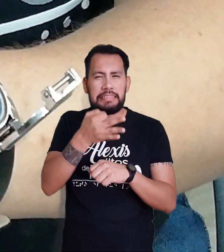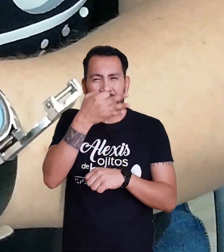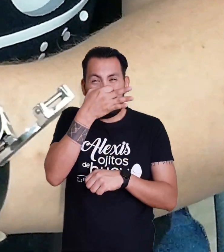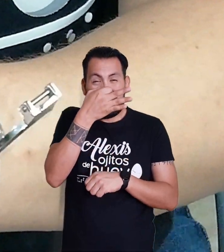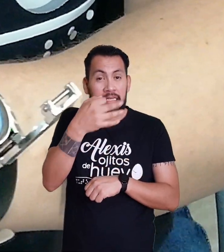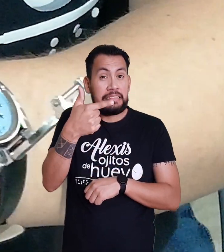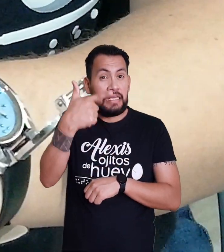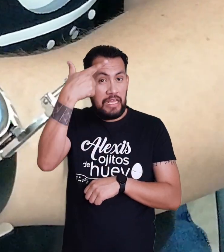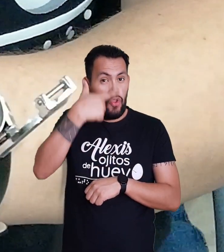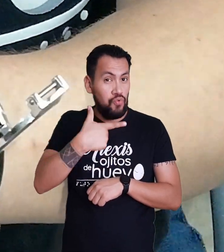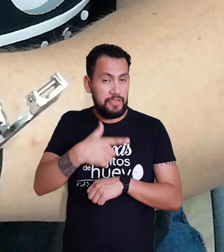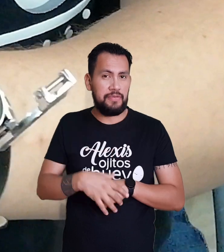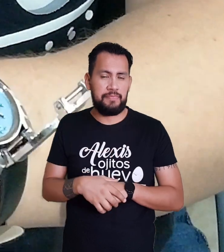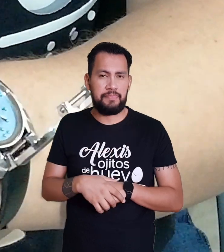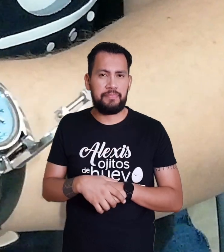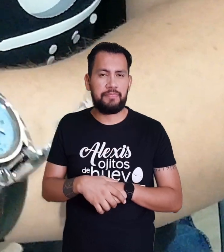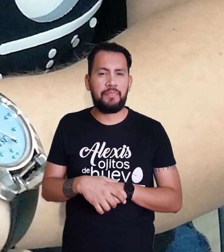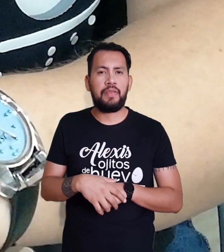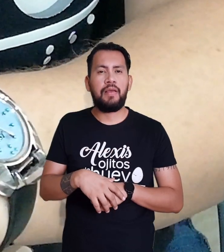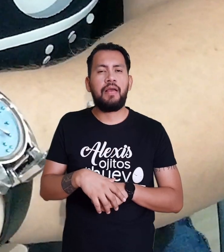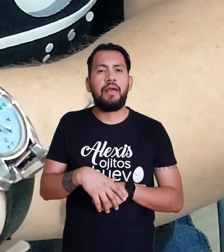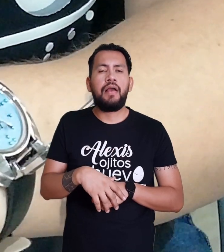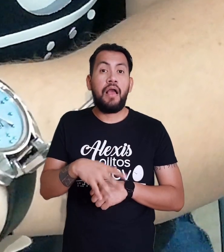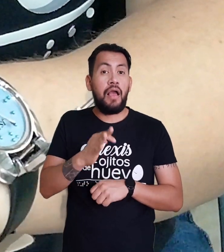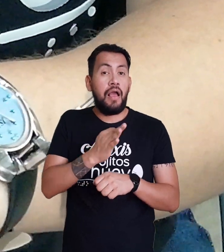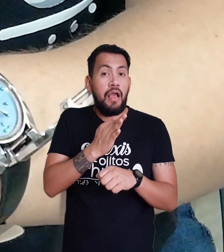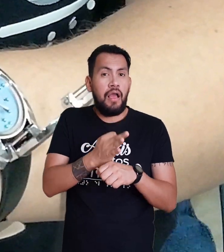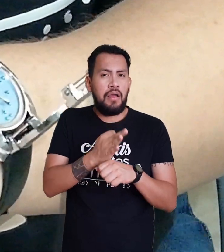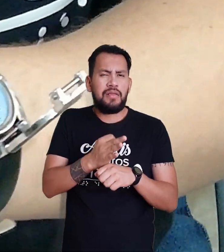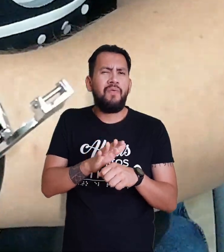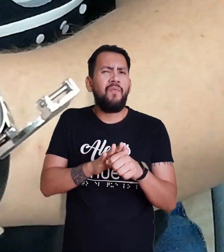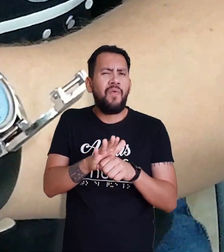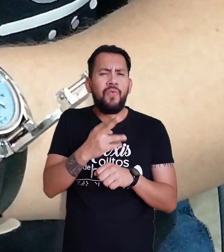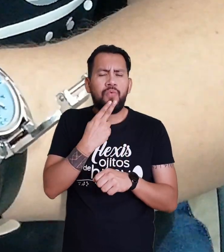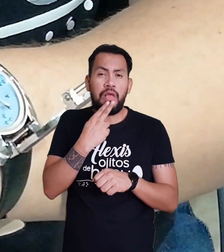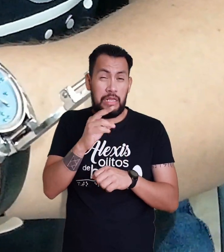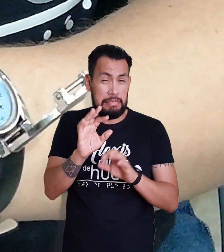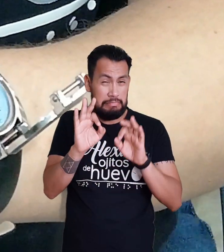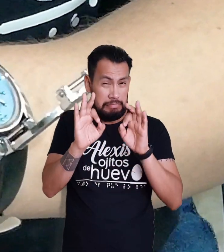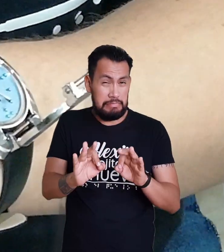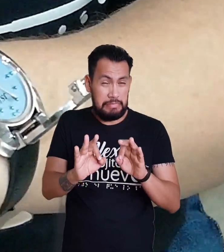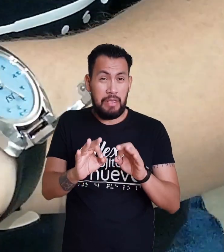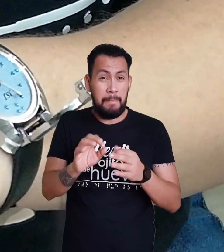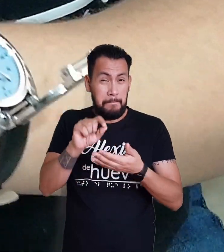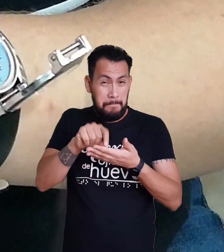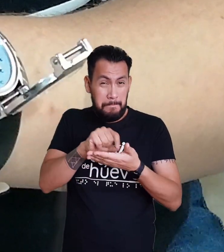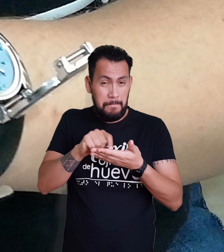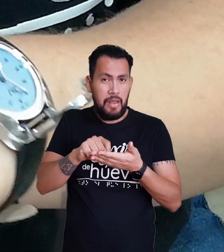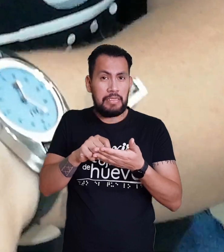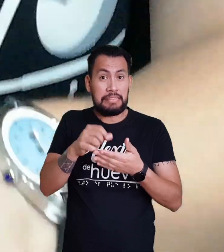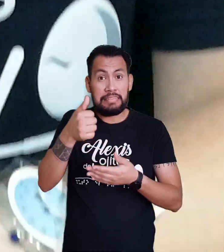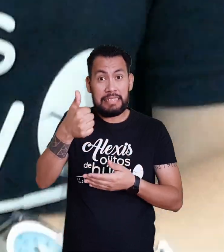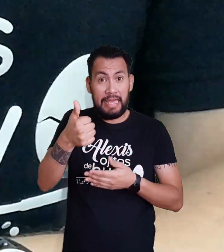estoy hablando Poner el signo de número Para utilizar el sistema numérico En braille Hay que poner Signo de número Y la letra De la A a la